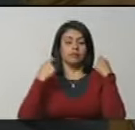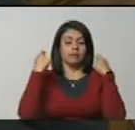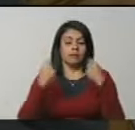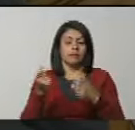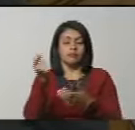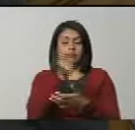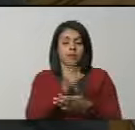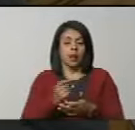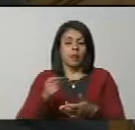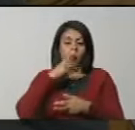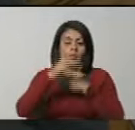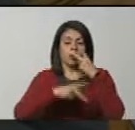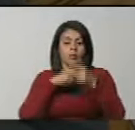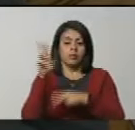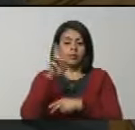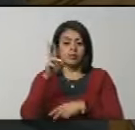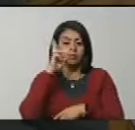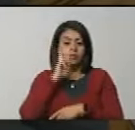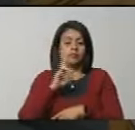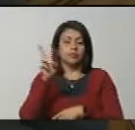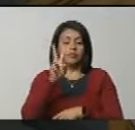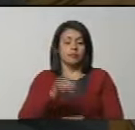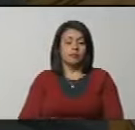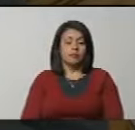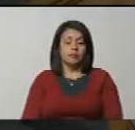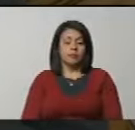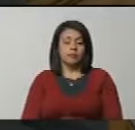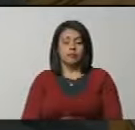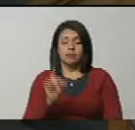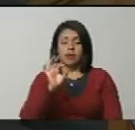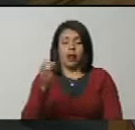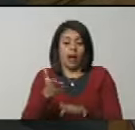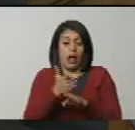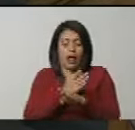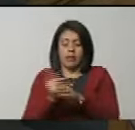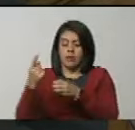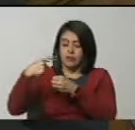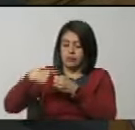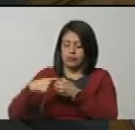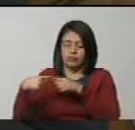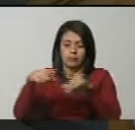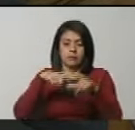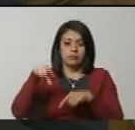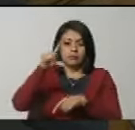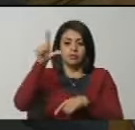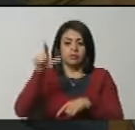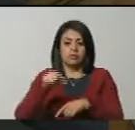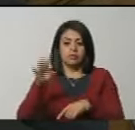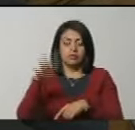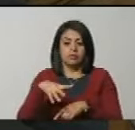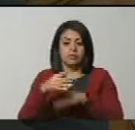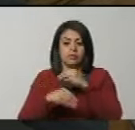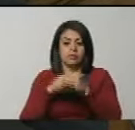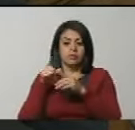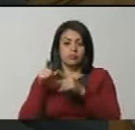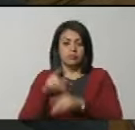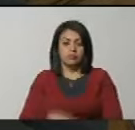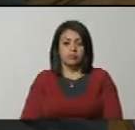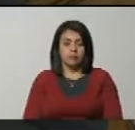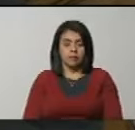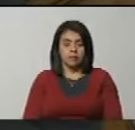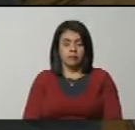del mapa político de la República Bolivariana de Venezuela sin la incorporación del territorio del Estado Guayana Esequiba.